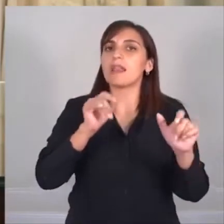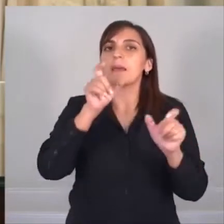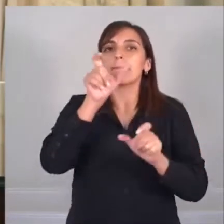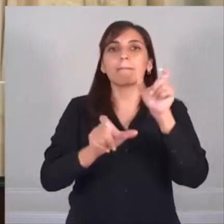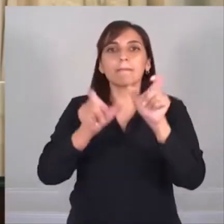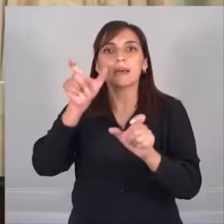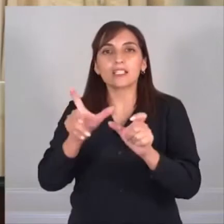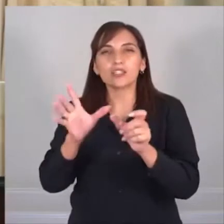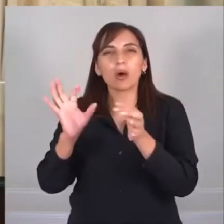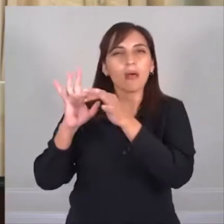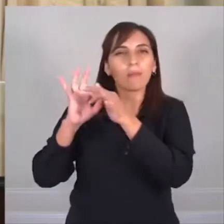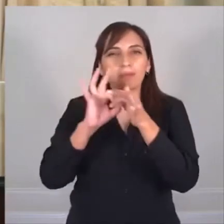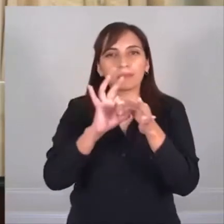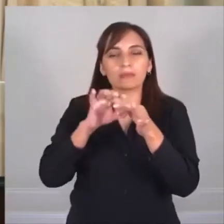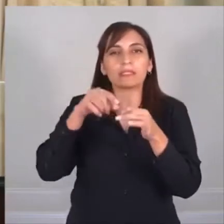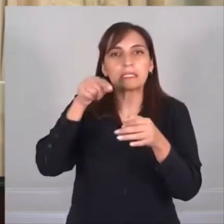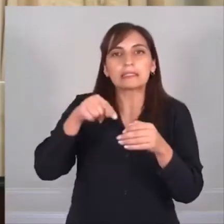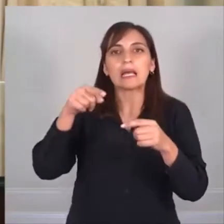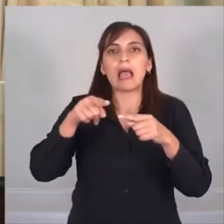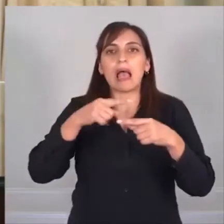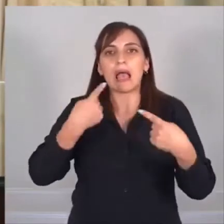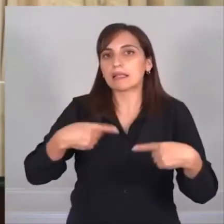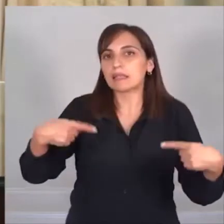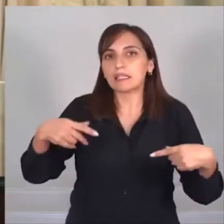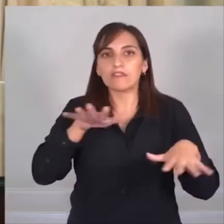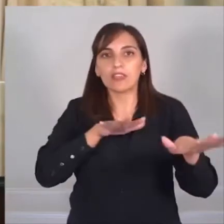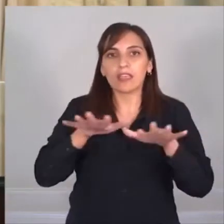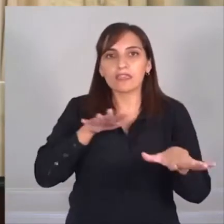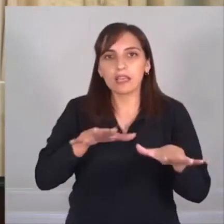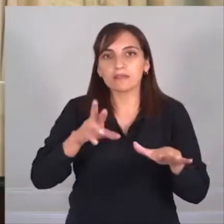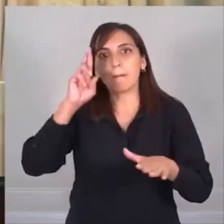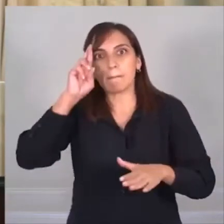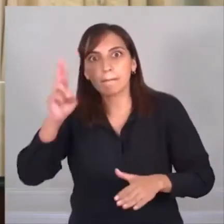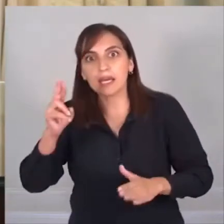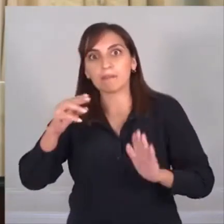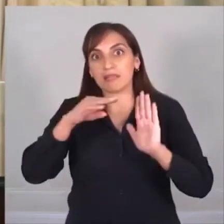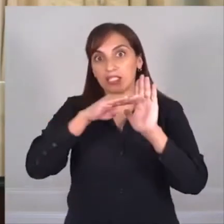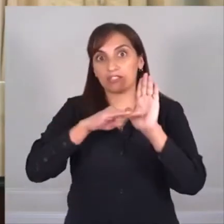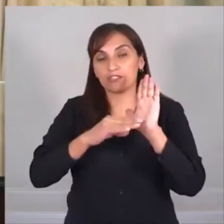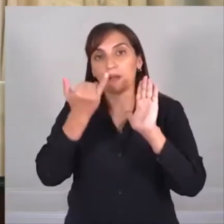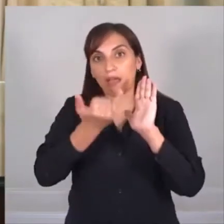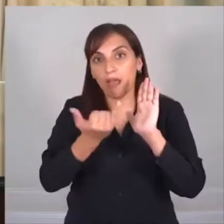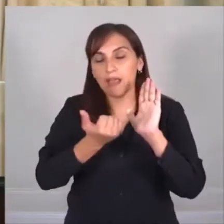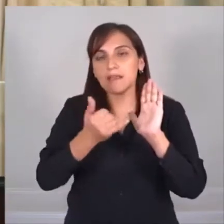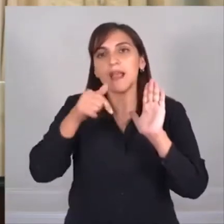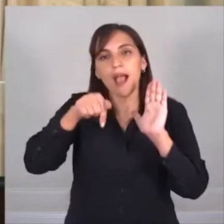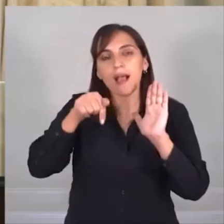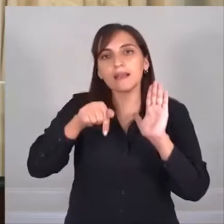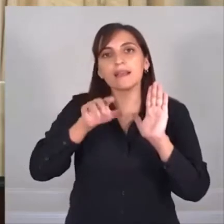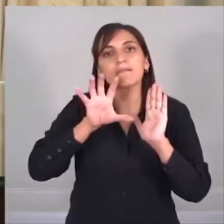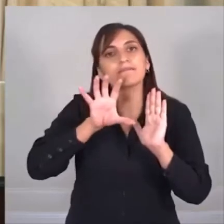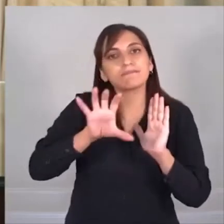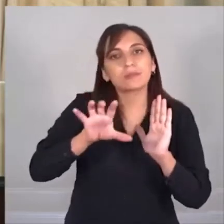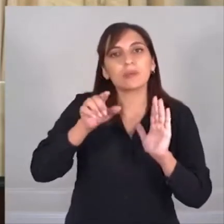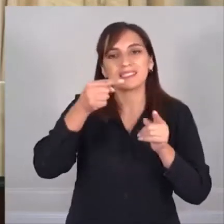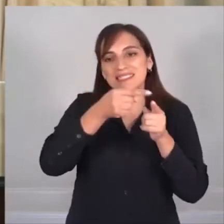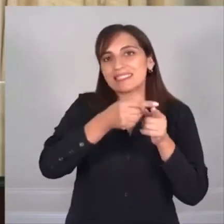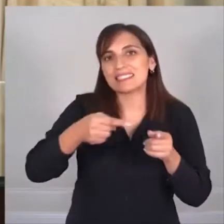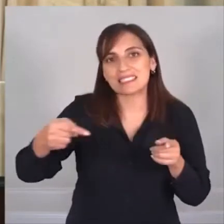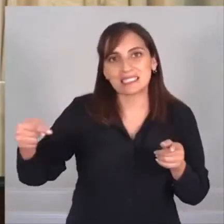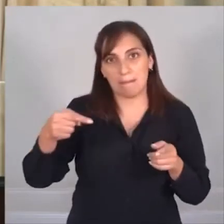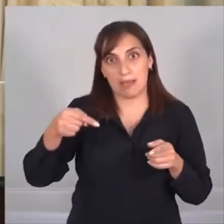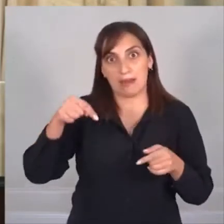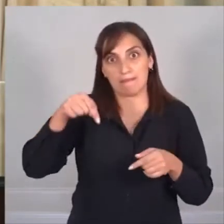personas que están vinculadas con estas actividades que están siendo exceptuadas, es que en La Rioja, en esta semana que